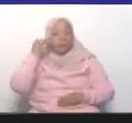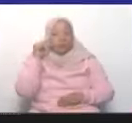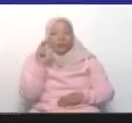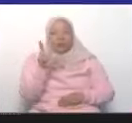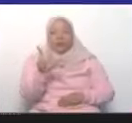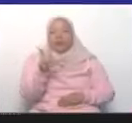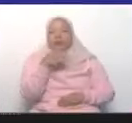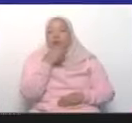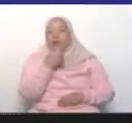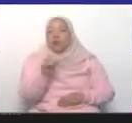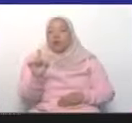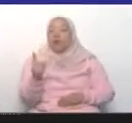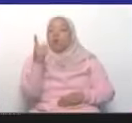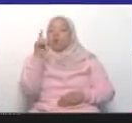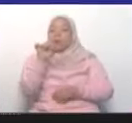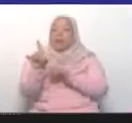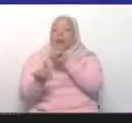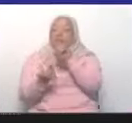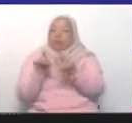Pregunta número 1.